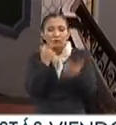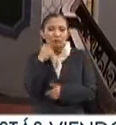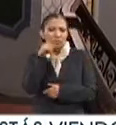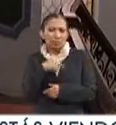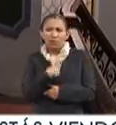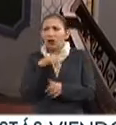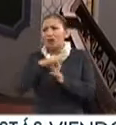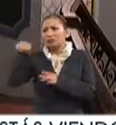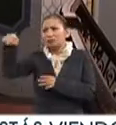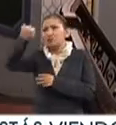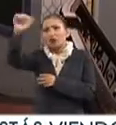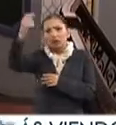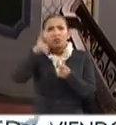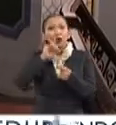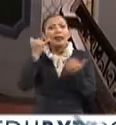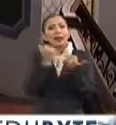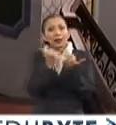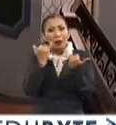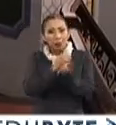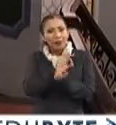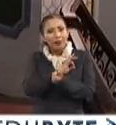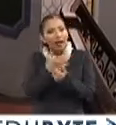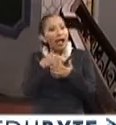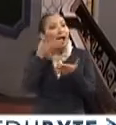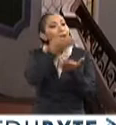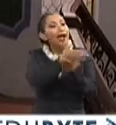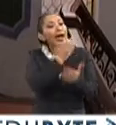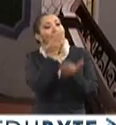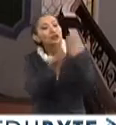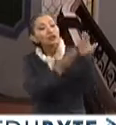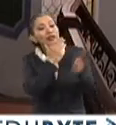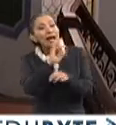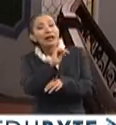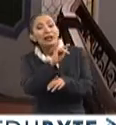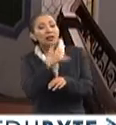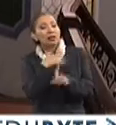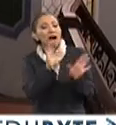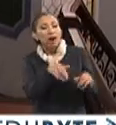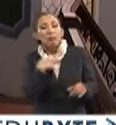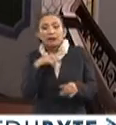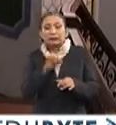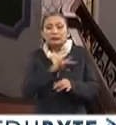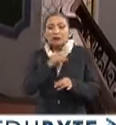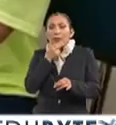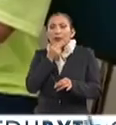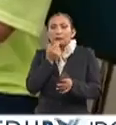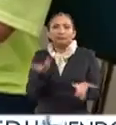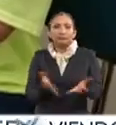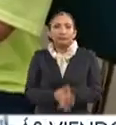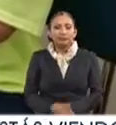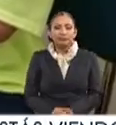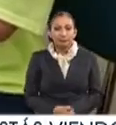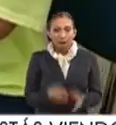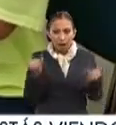yo creo que como yo, habemos muchas mujeres que pudimos haber tomado estas carreras y que no las tomamos por un tema de género. De igual manera,